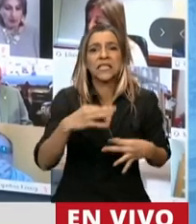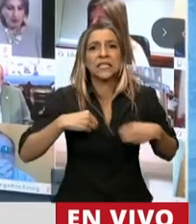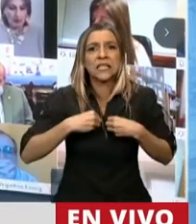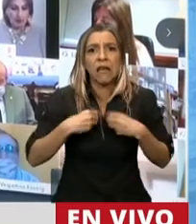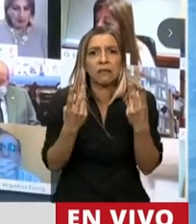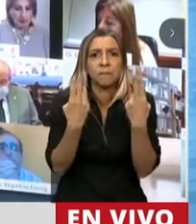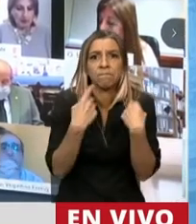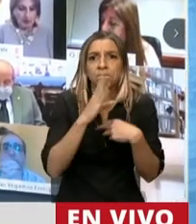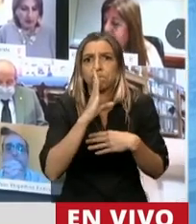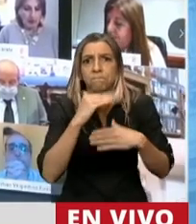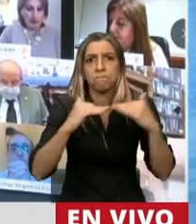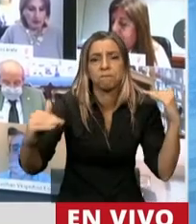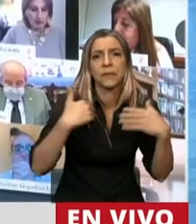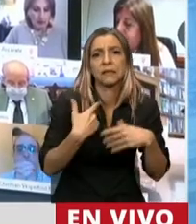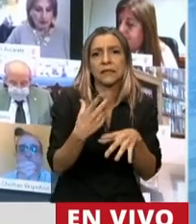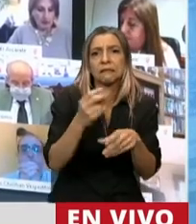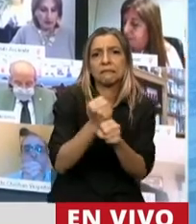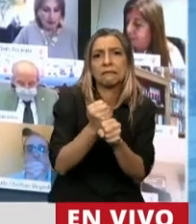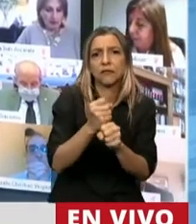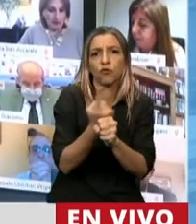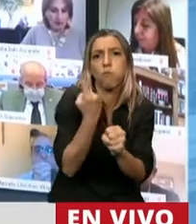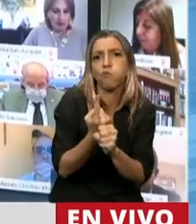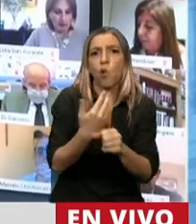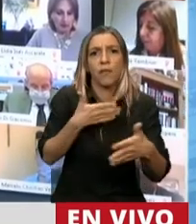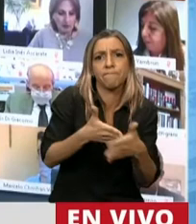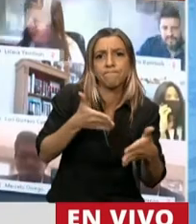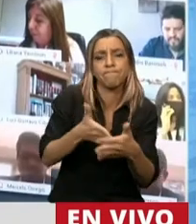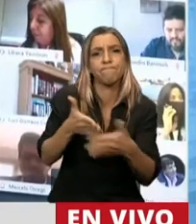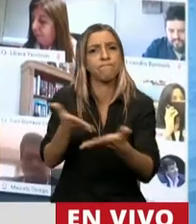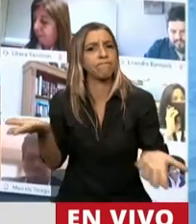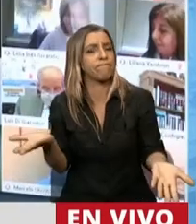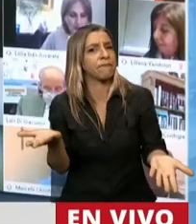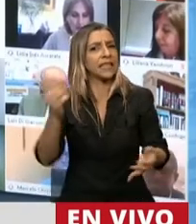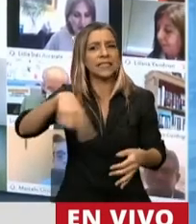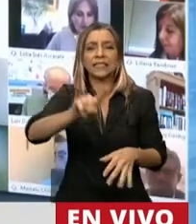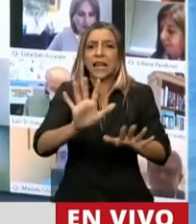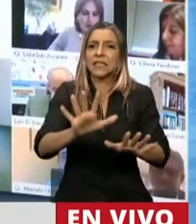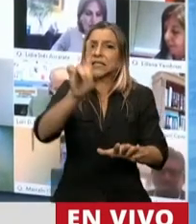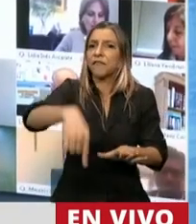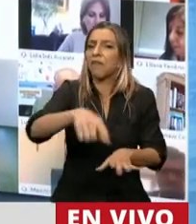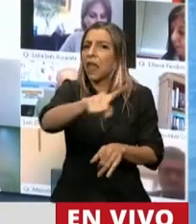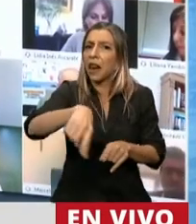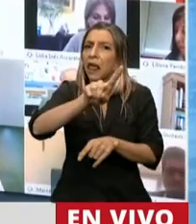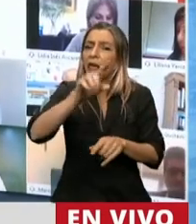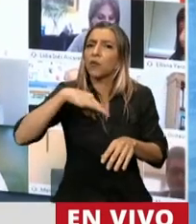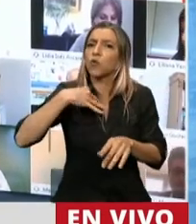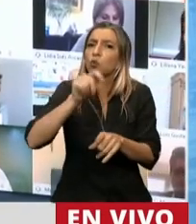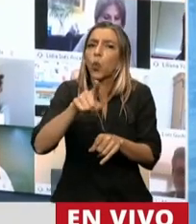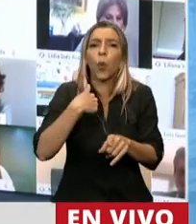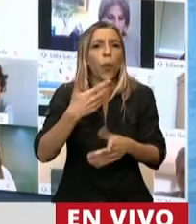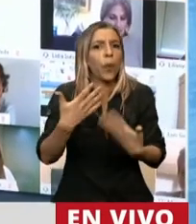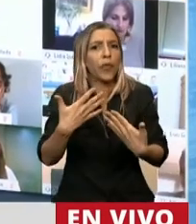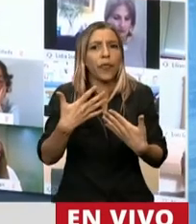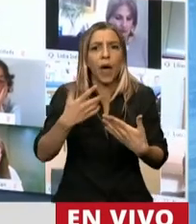el cumplimiento de su deber y se exponga más de lo que debe a que su vida quede